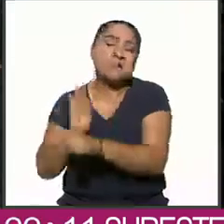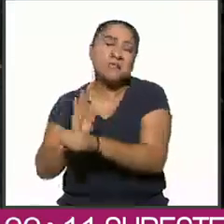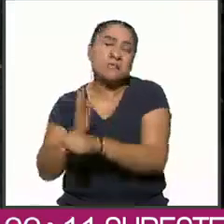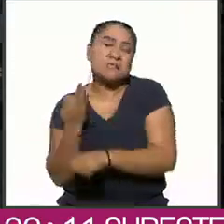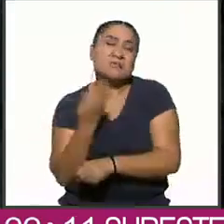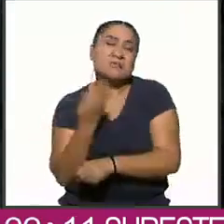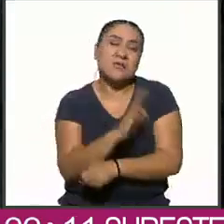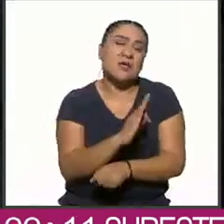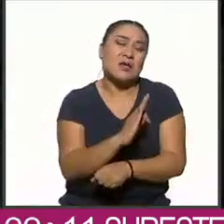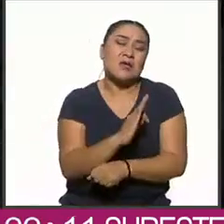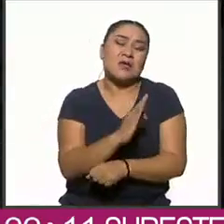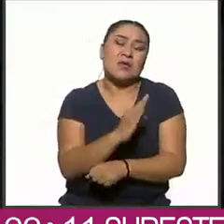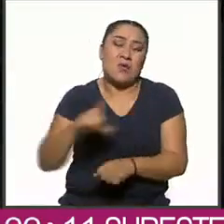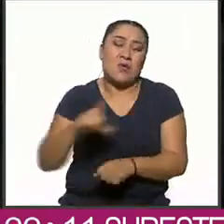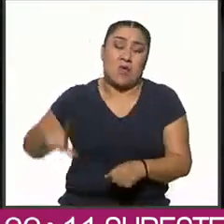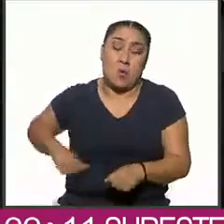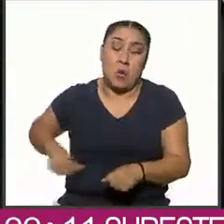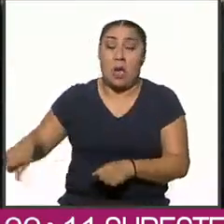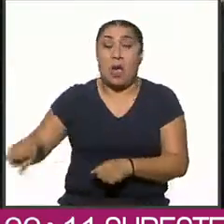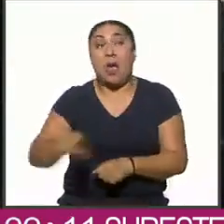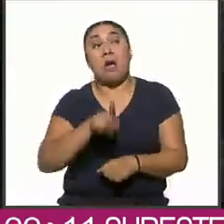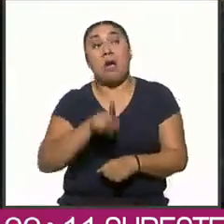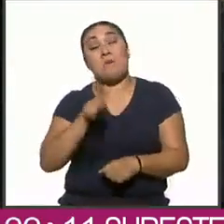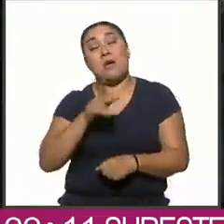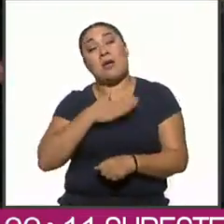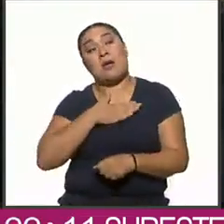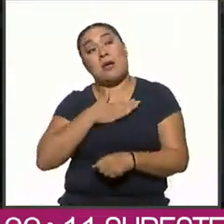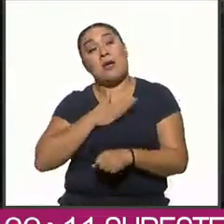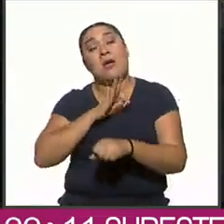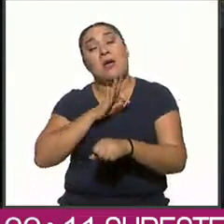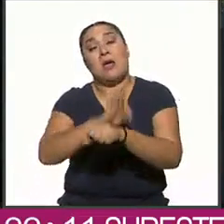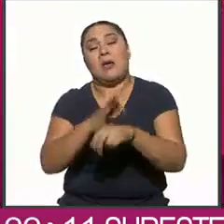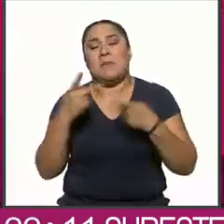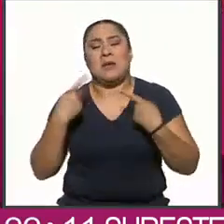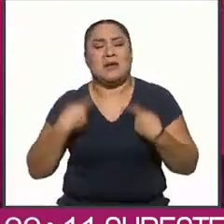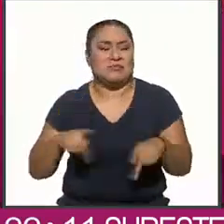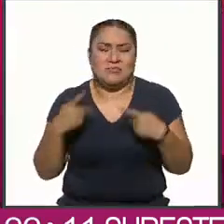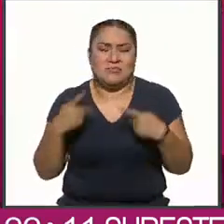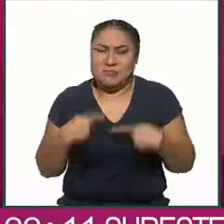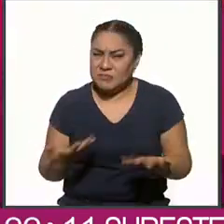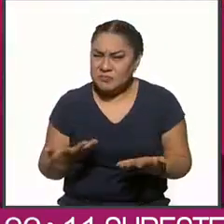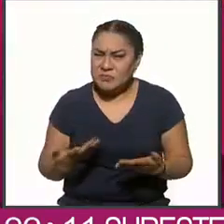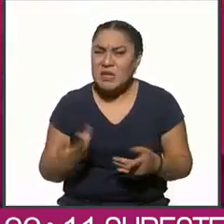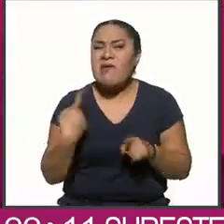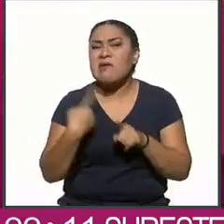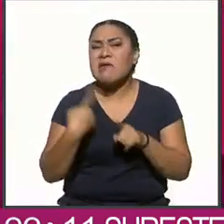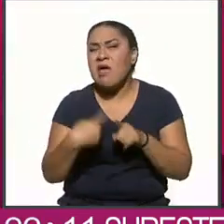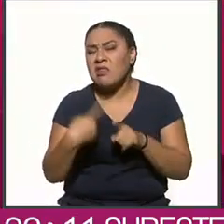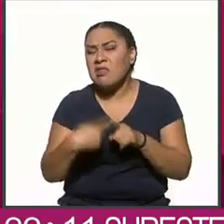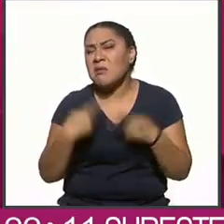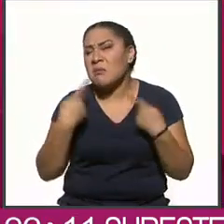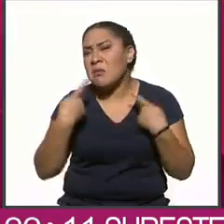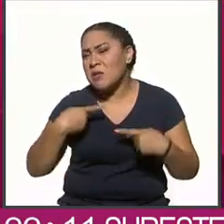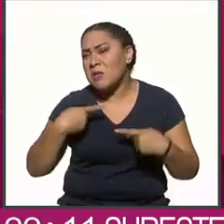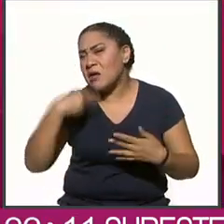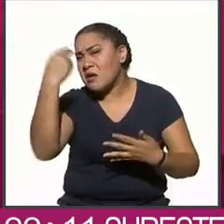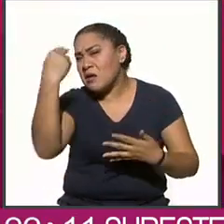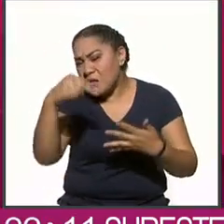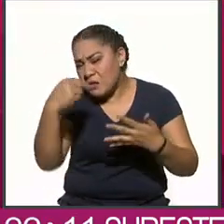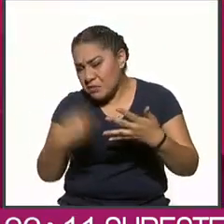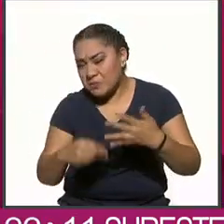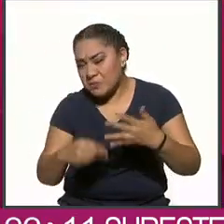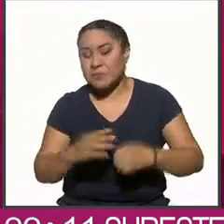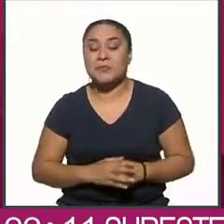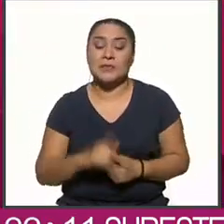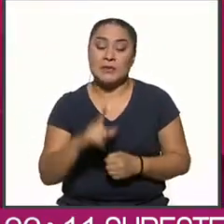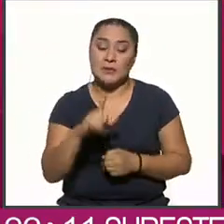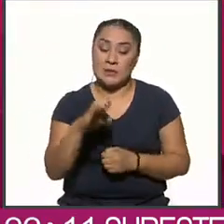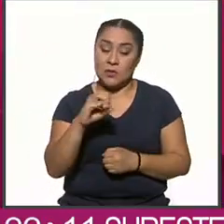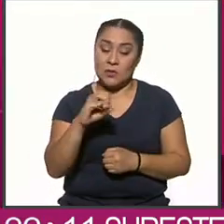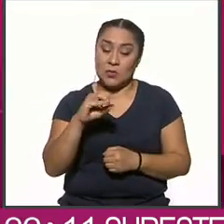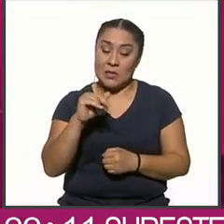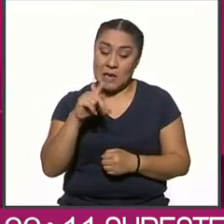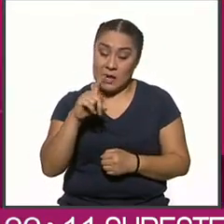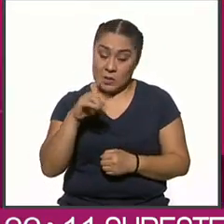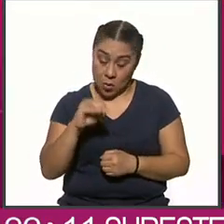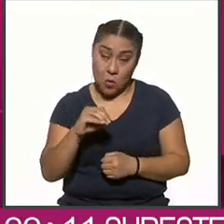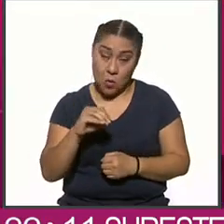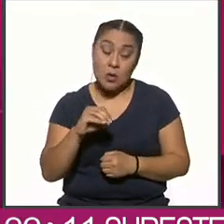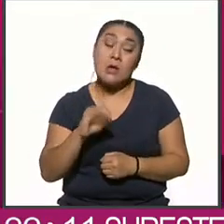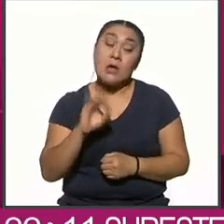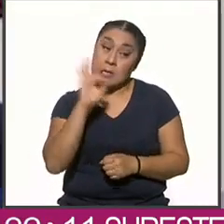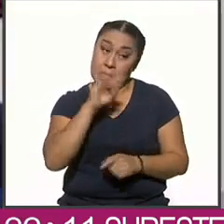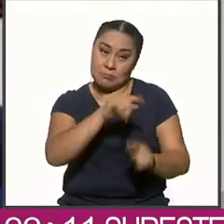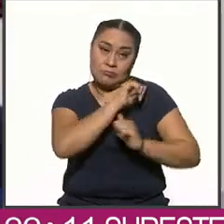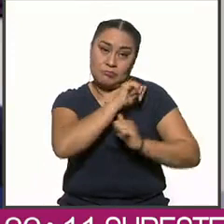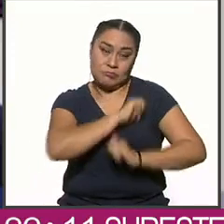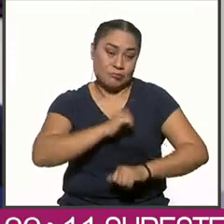disfrazados de ciudadanos. ¿De quiénes se trata? Leonardo Valdés Zurita presidiría el